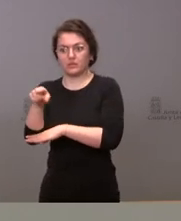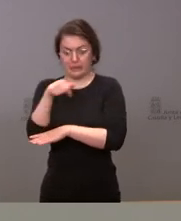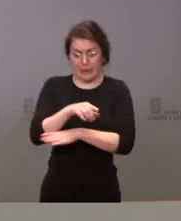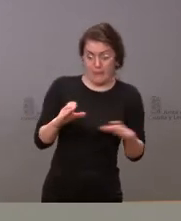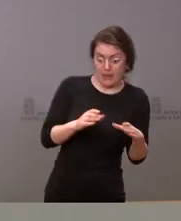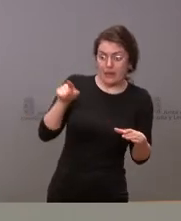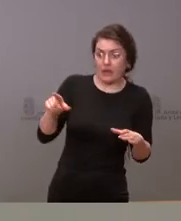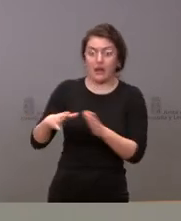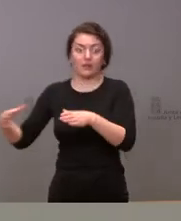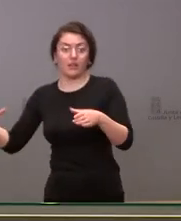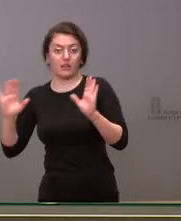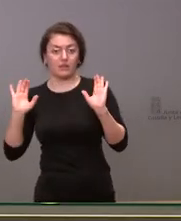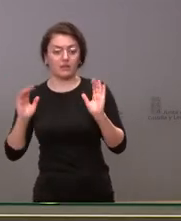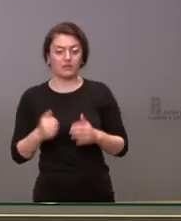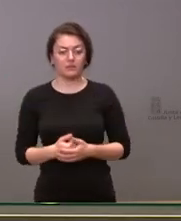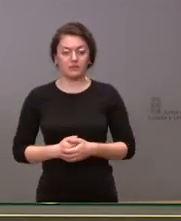de más dimensión